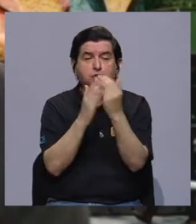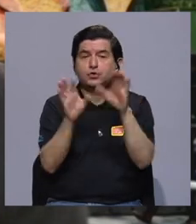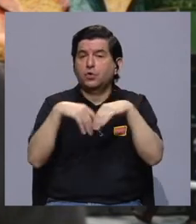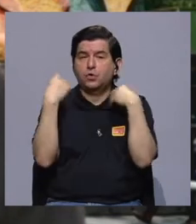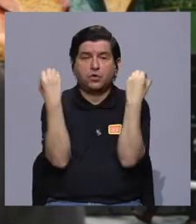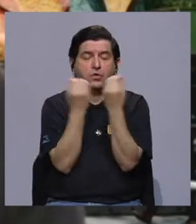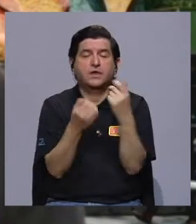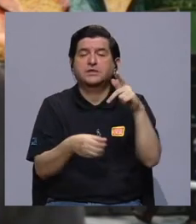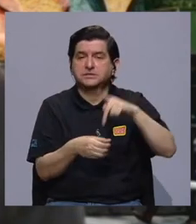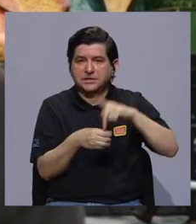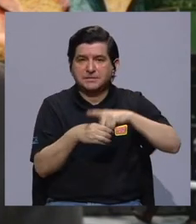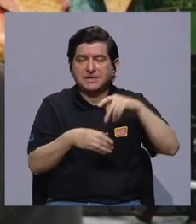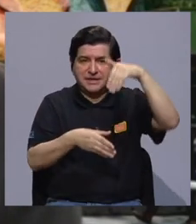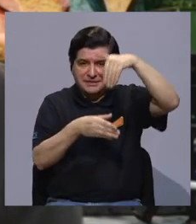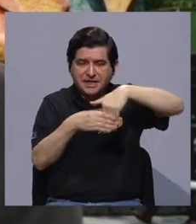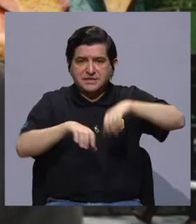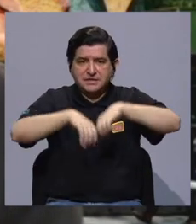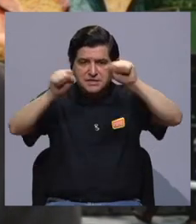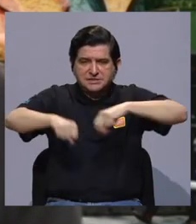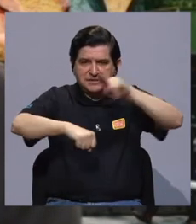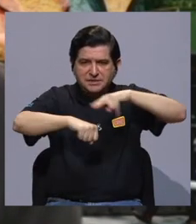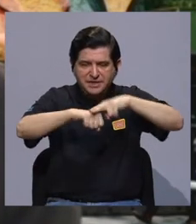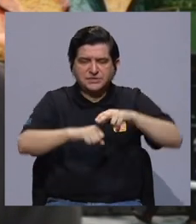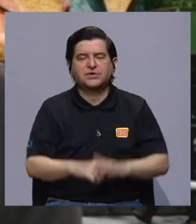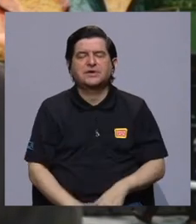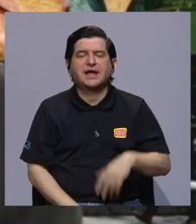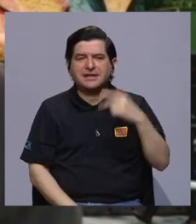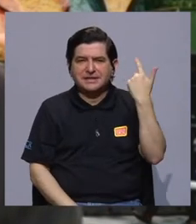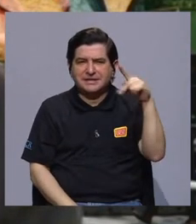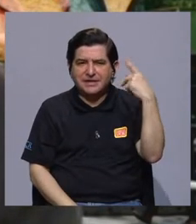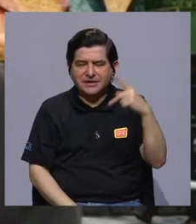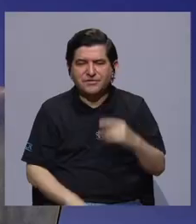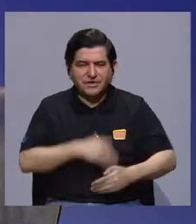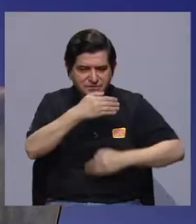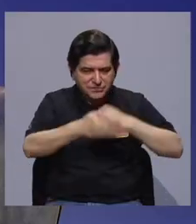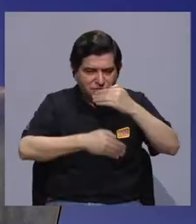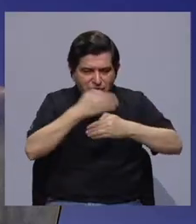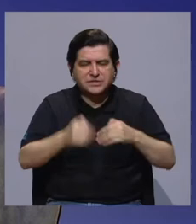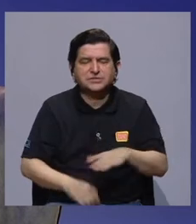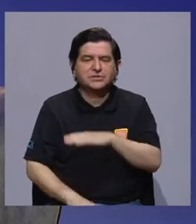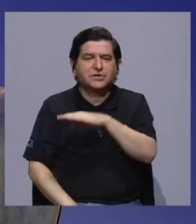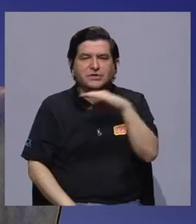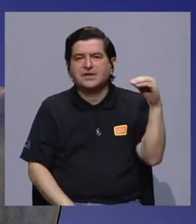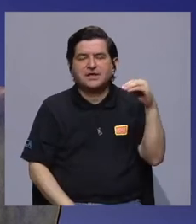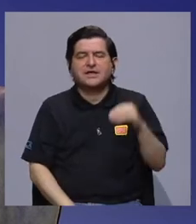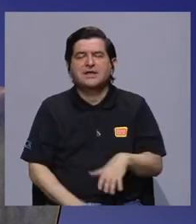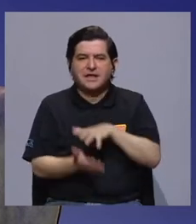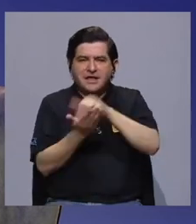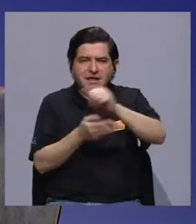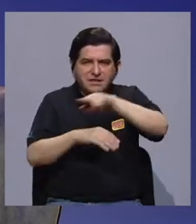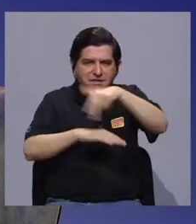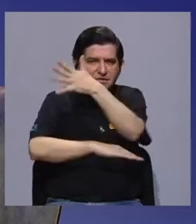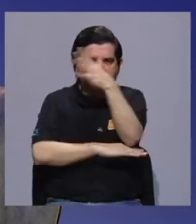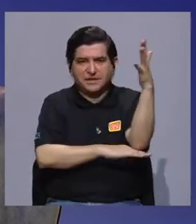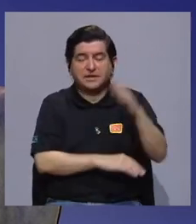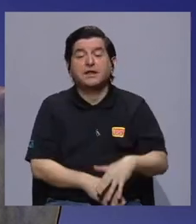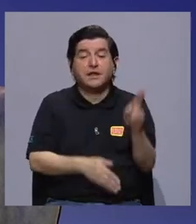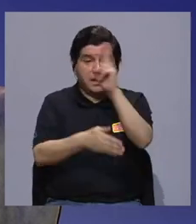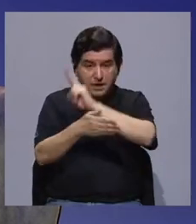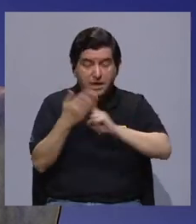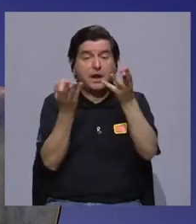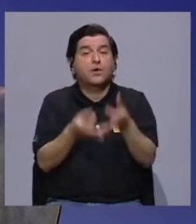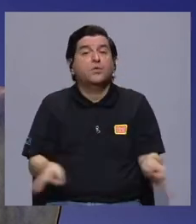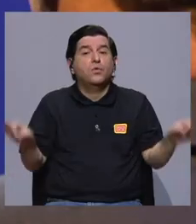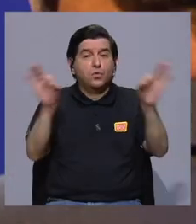todas las organizaciones que son parte del sistema nacional de gestión de riesgos a desastres. Y pues las universidades son un actor